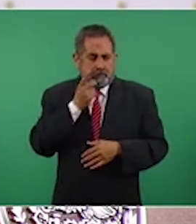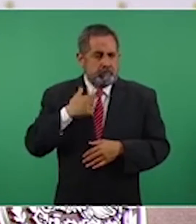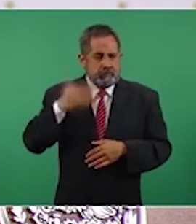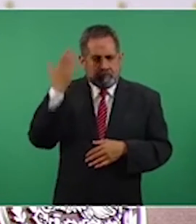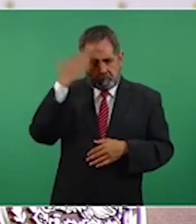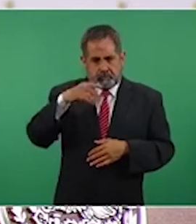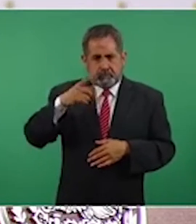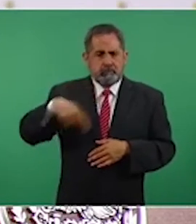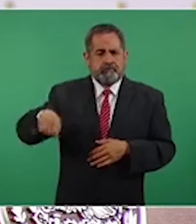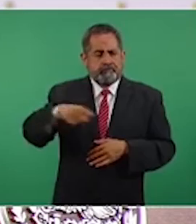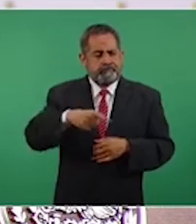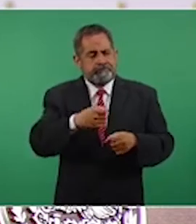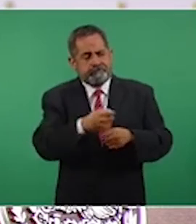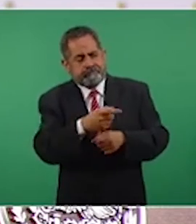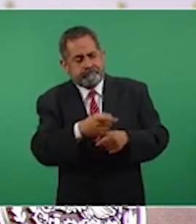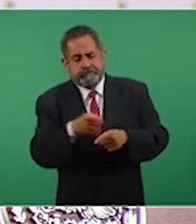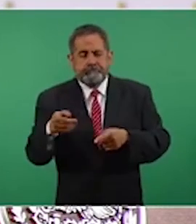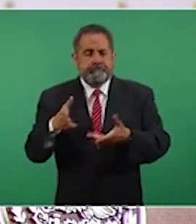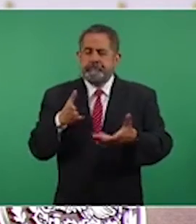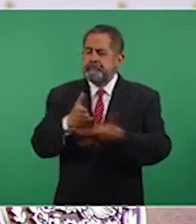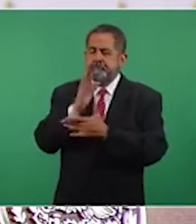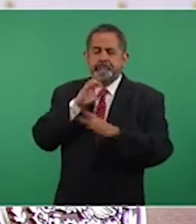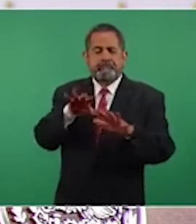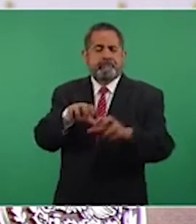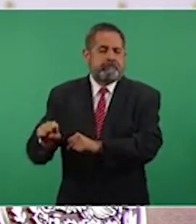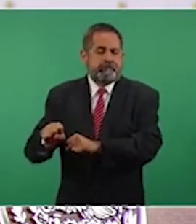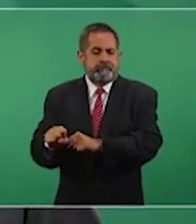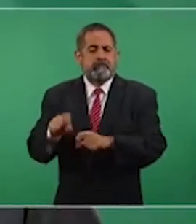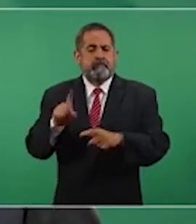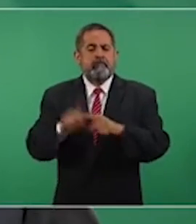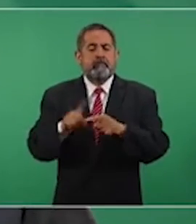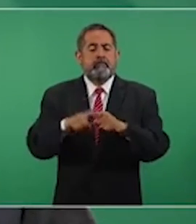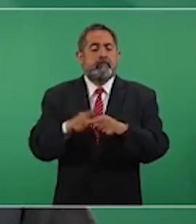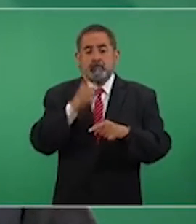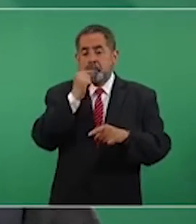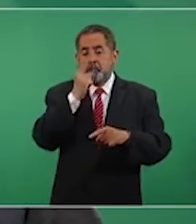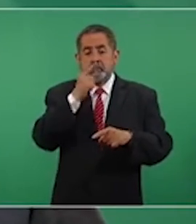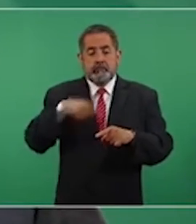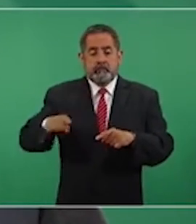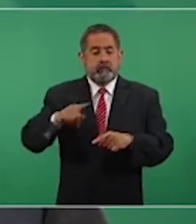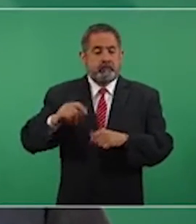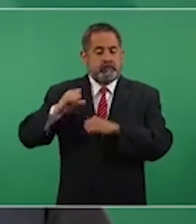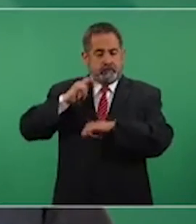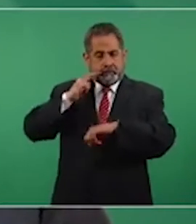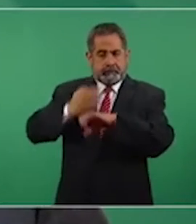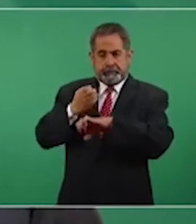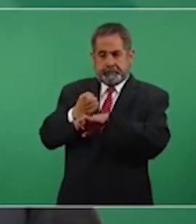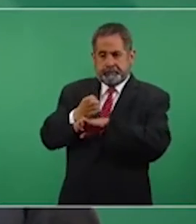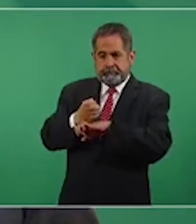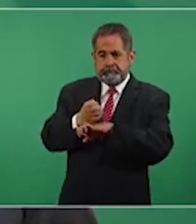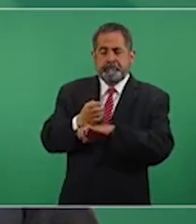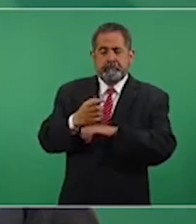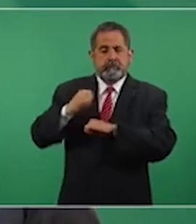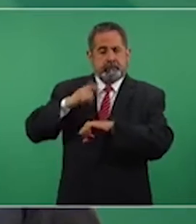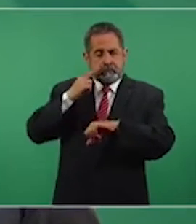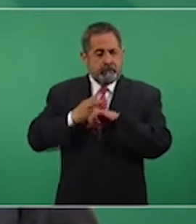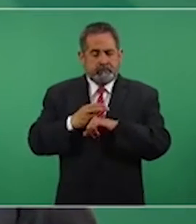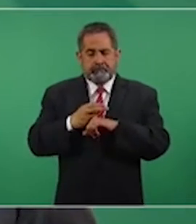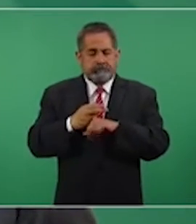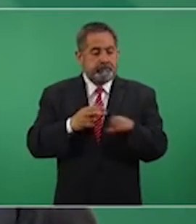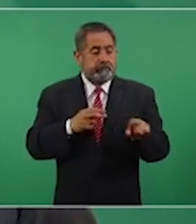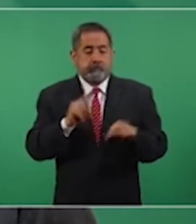intervinieron y la policía estatal está a cargo de la seguridad en Tulum.